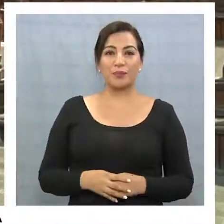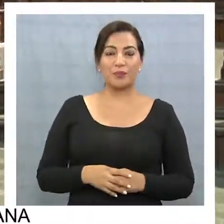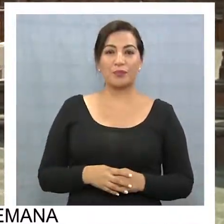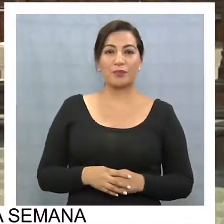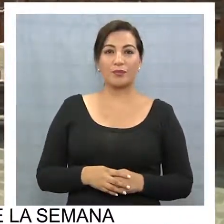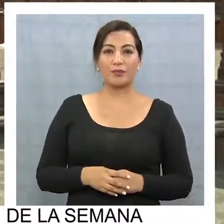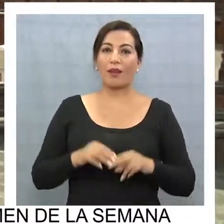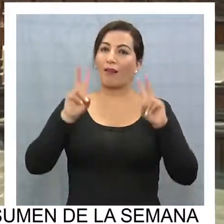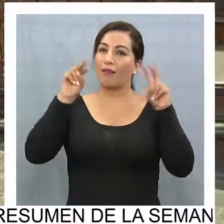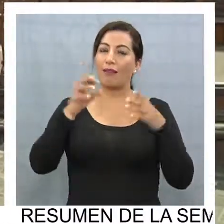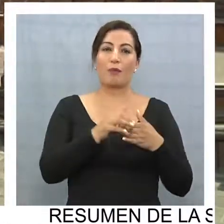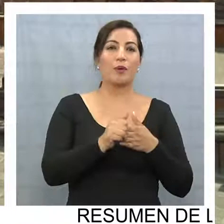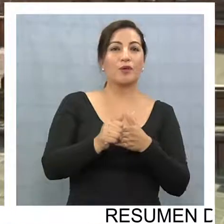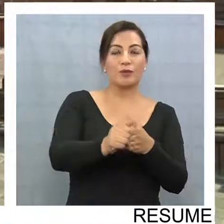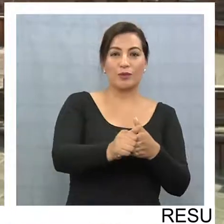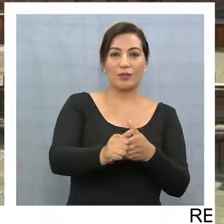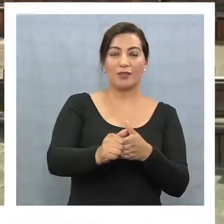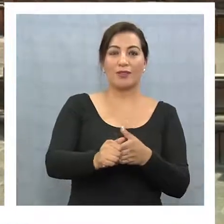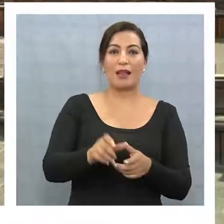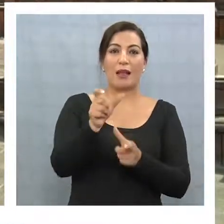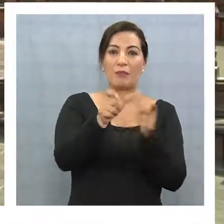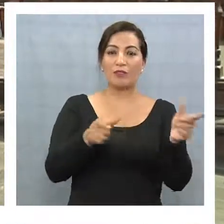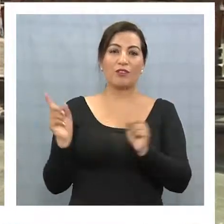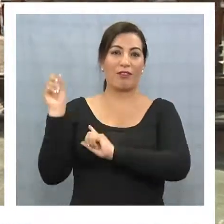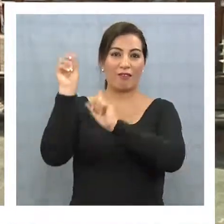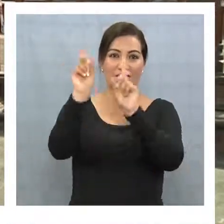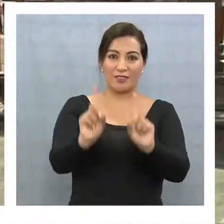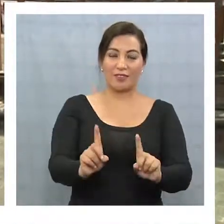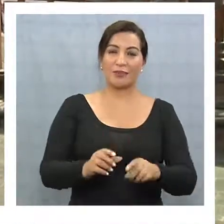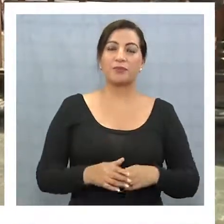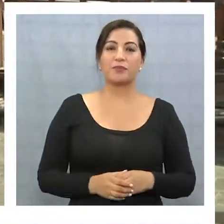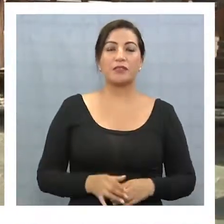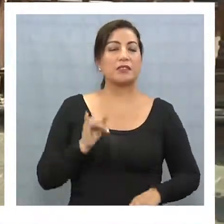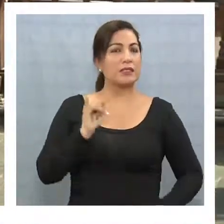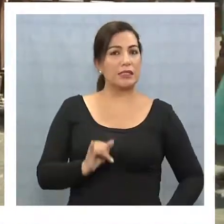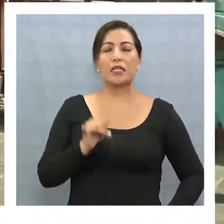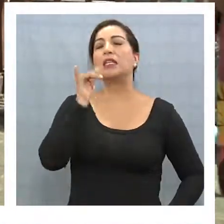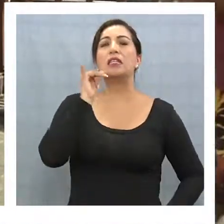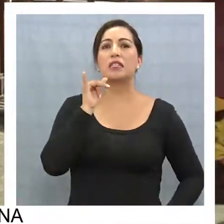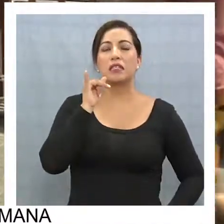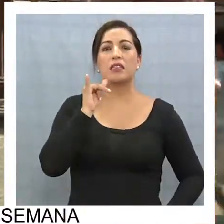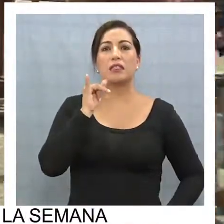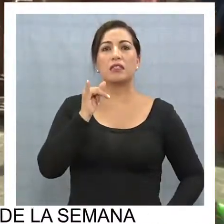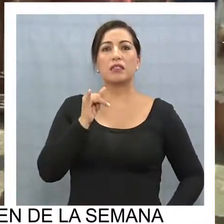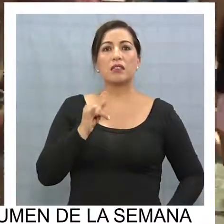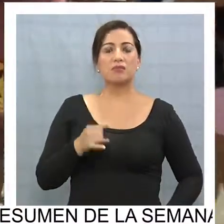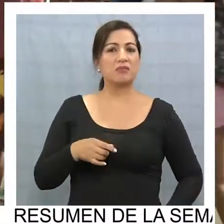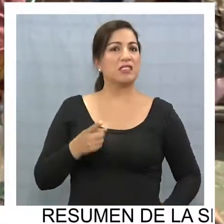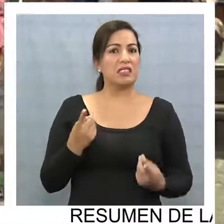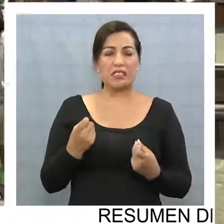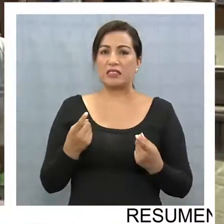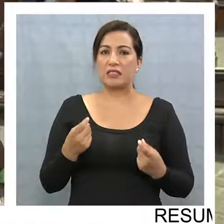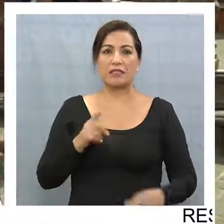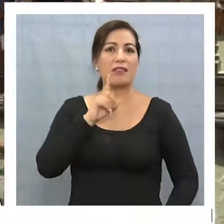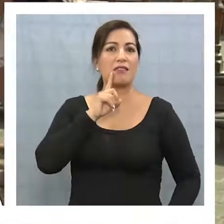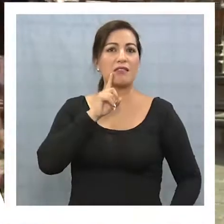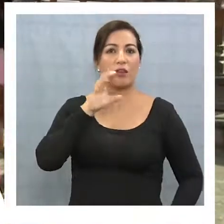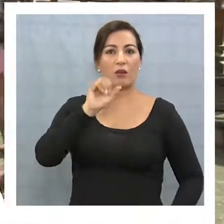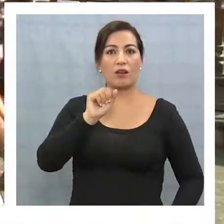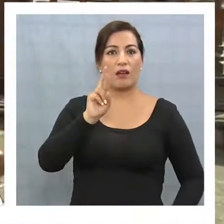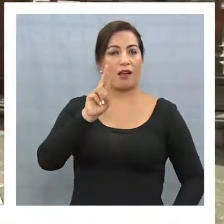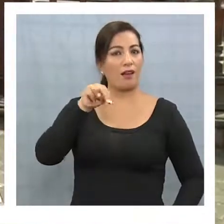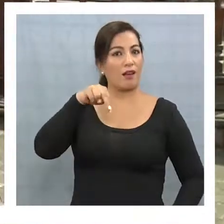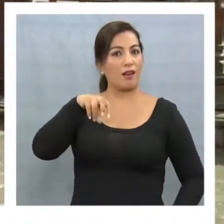Lo turístico, trae gente. ¿Sí? Iquique se merece un carnaval así. Hay tantas cosas aquí